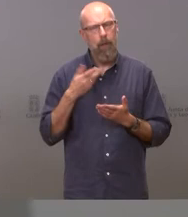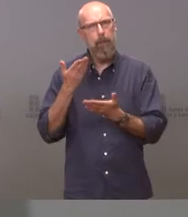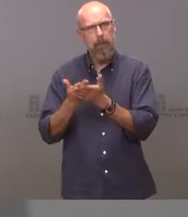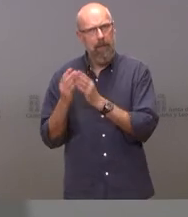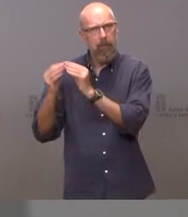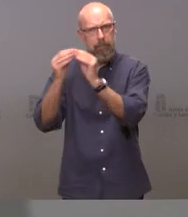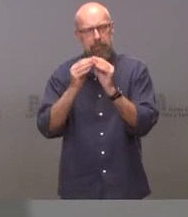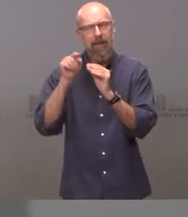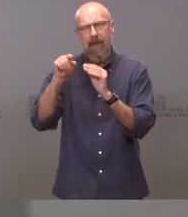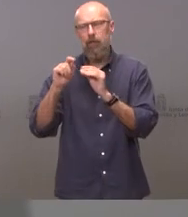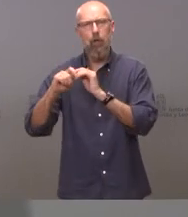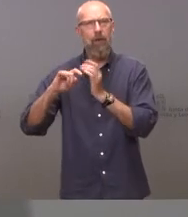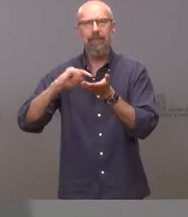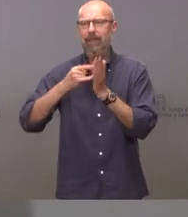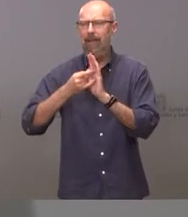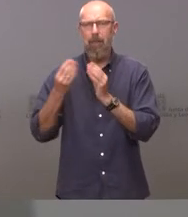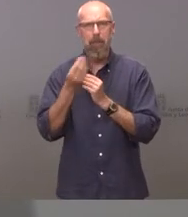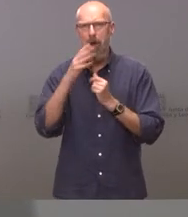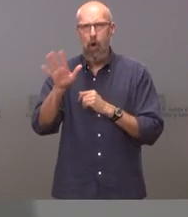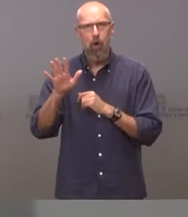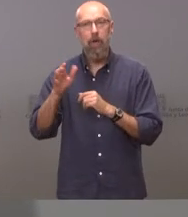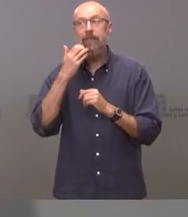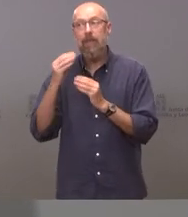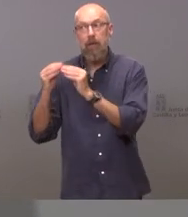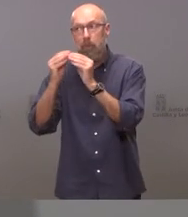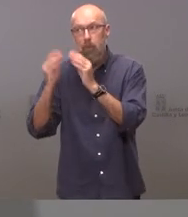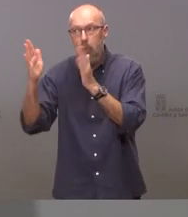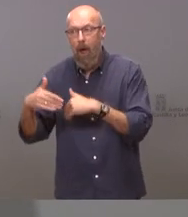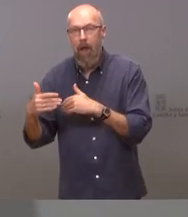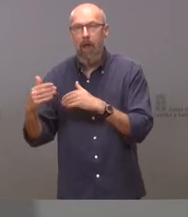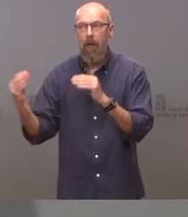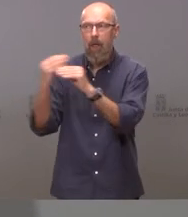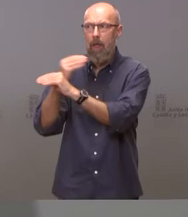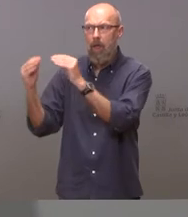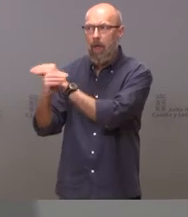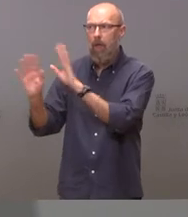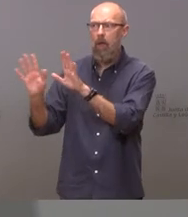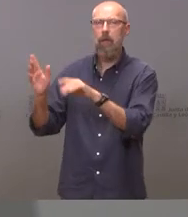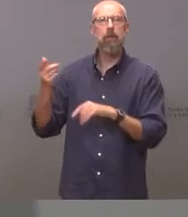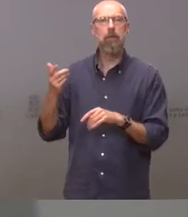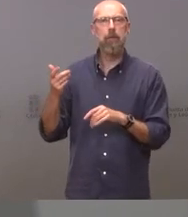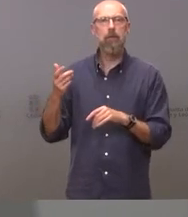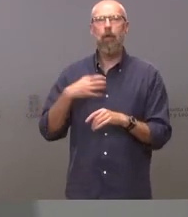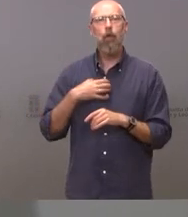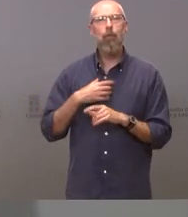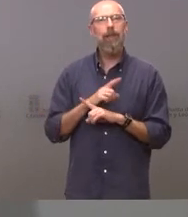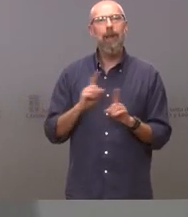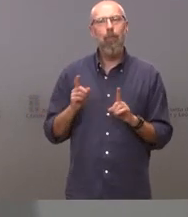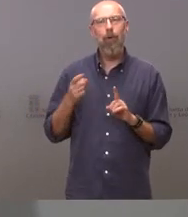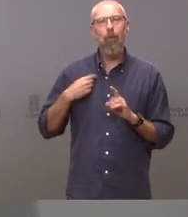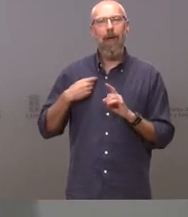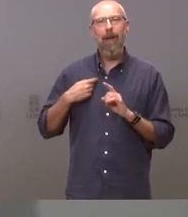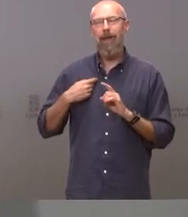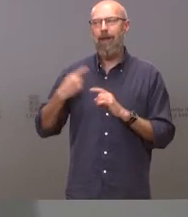es la mejor estrategia pero si no hay consenso lo que no puedes hacer es imponer las medidas si no tienes la herramienta